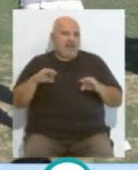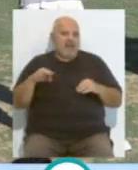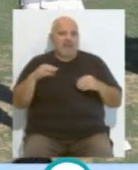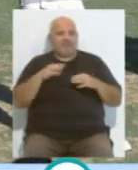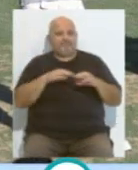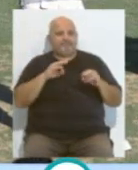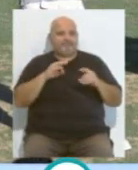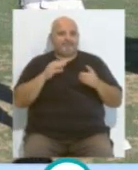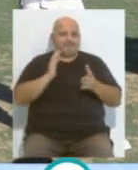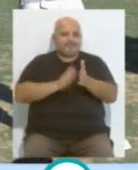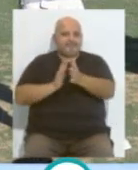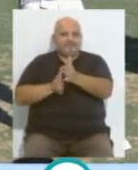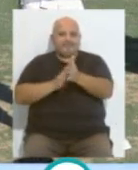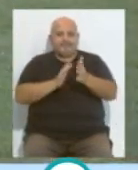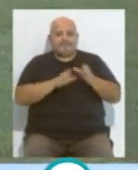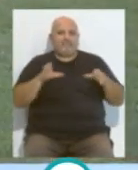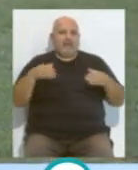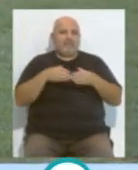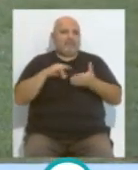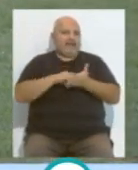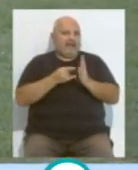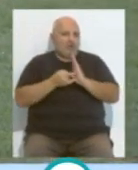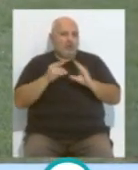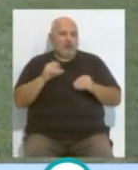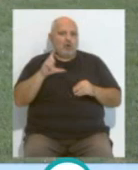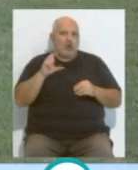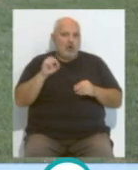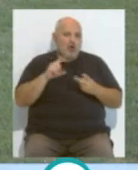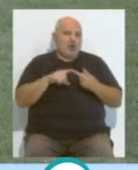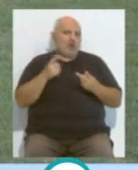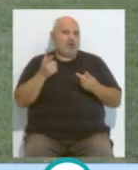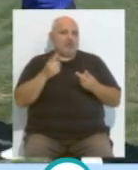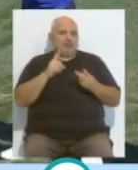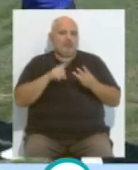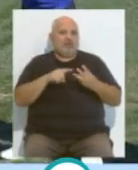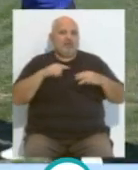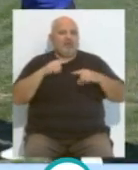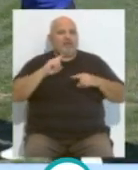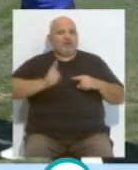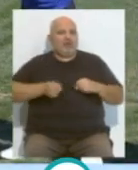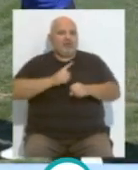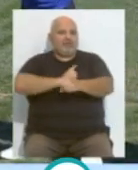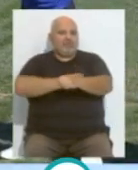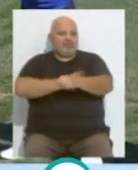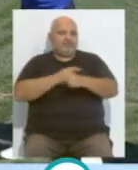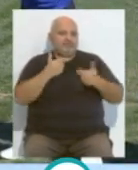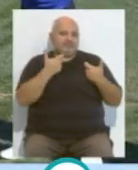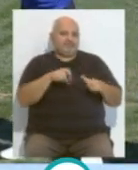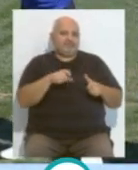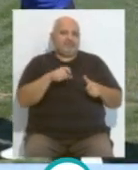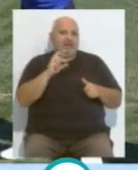las primeras indicaciones, acompañado de su cuerpo técnico, Lolo, también de los directores deportivos, tanto